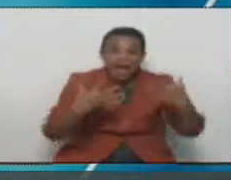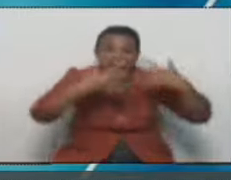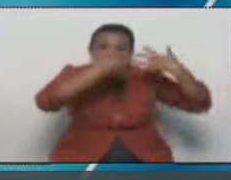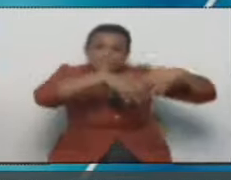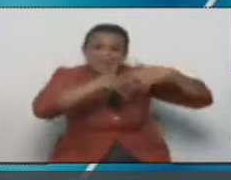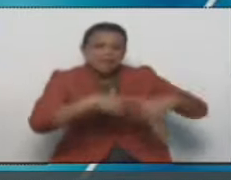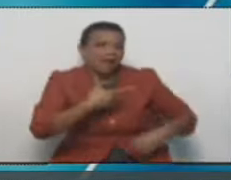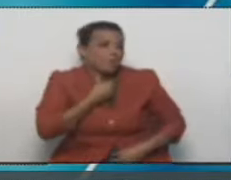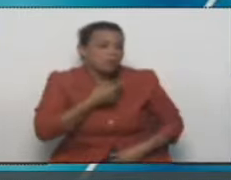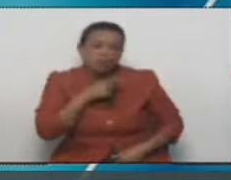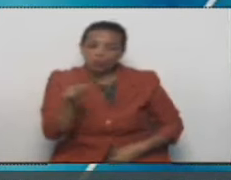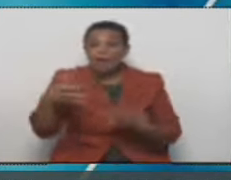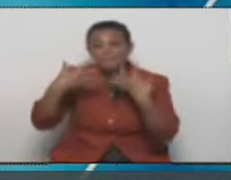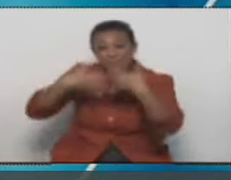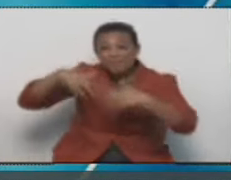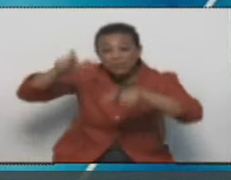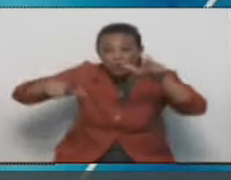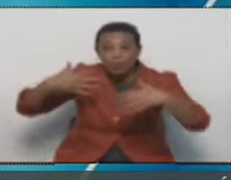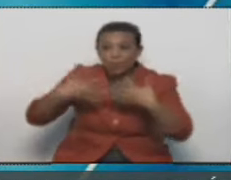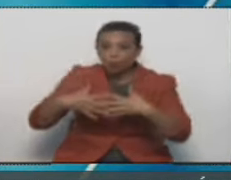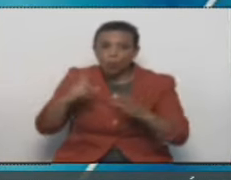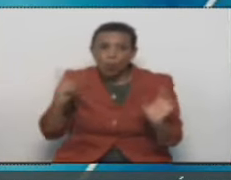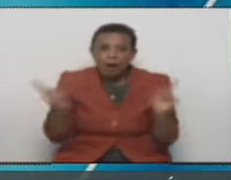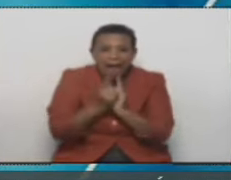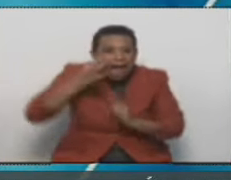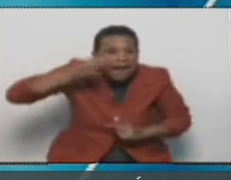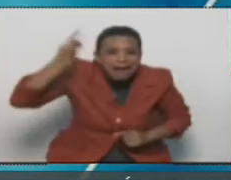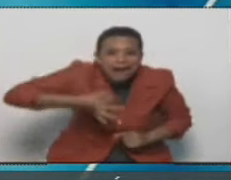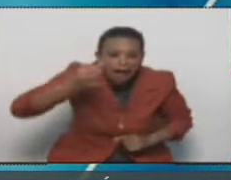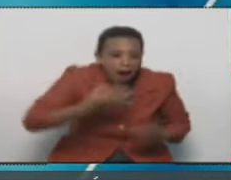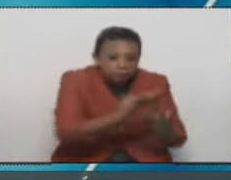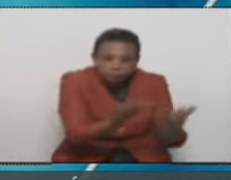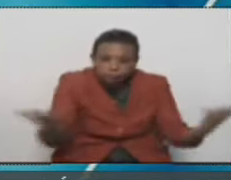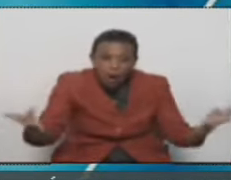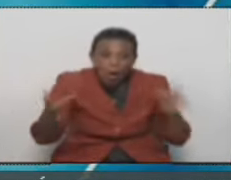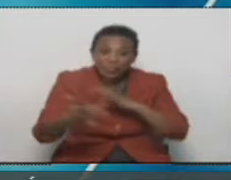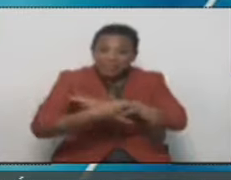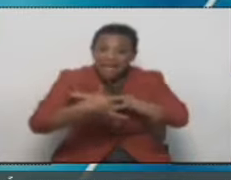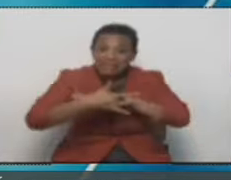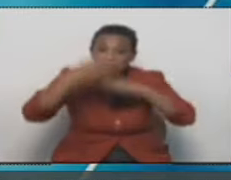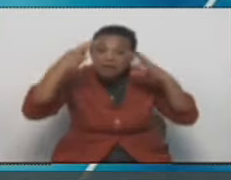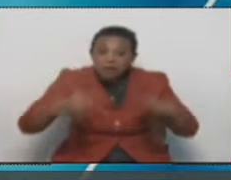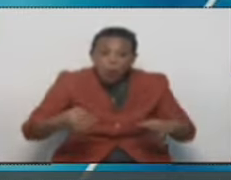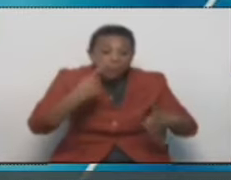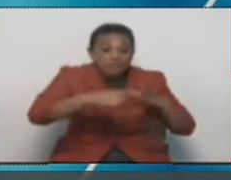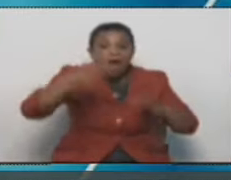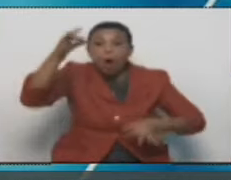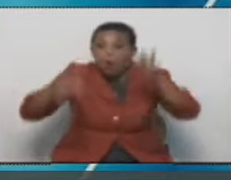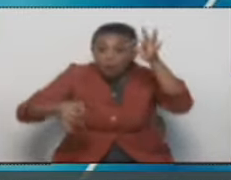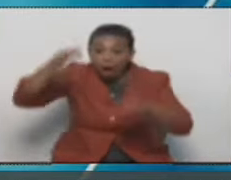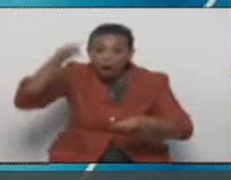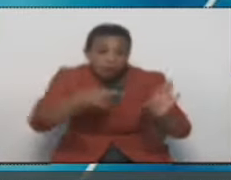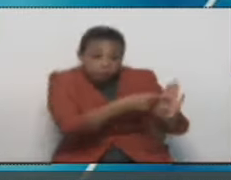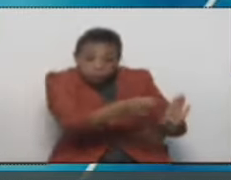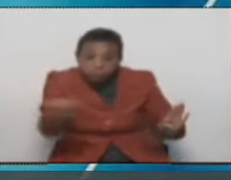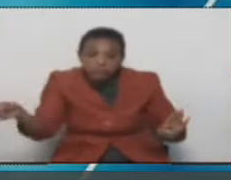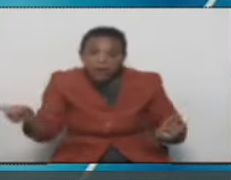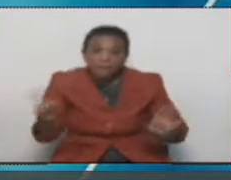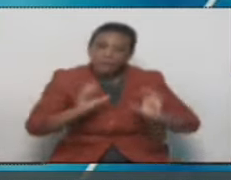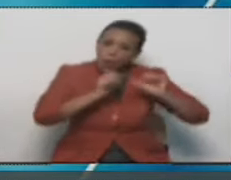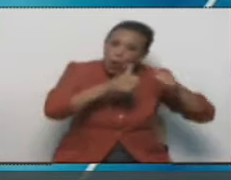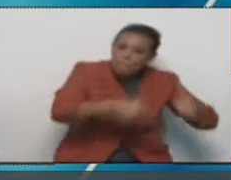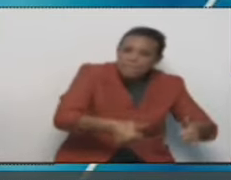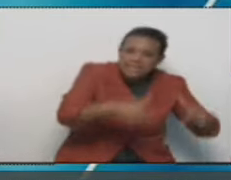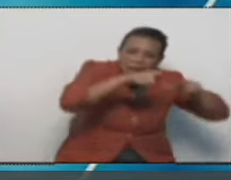acostumbrados a competir, pero nunca habíamos puesto a competir a los técnicos. El resultado de una competencia que empezó